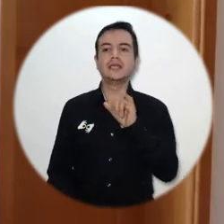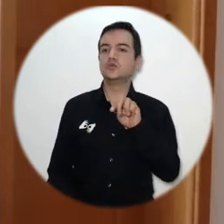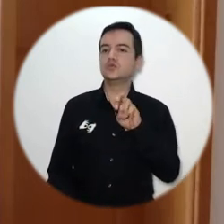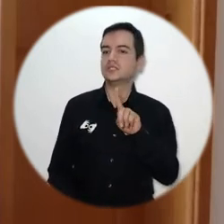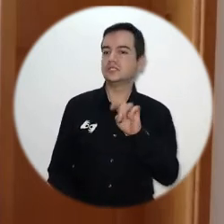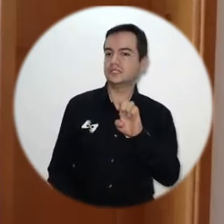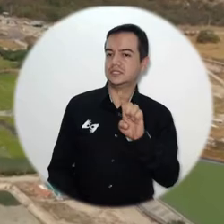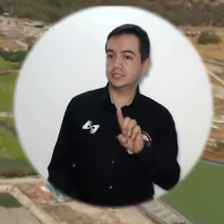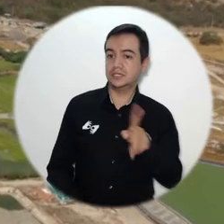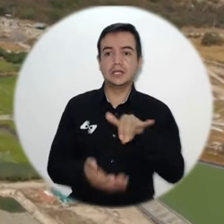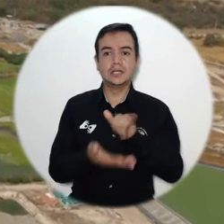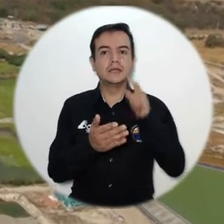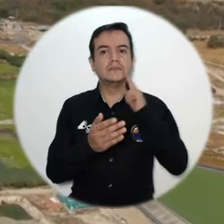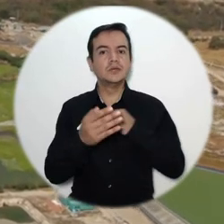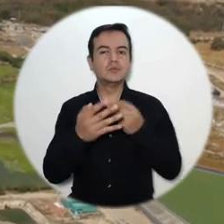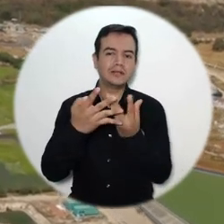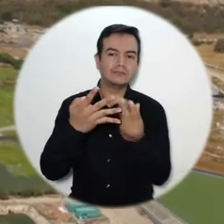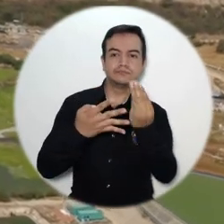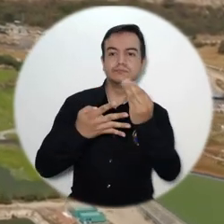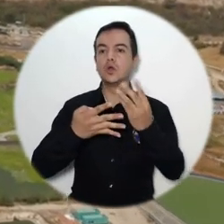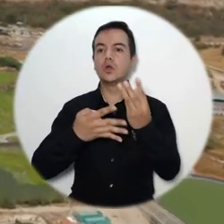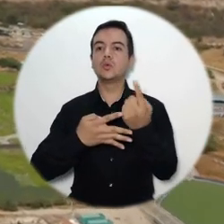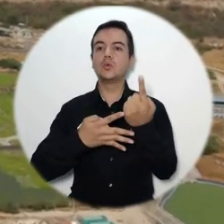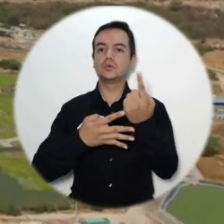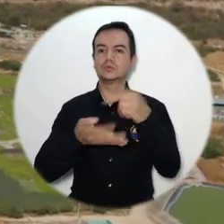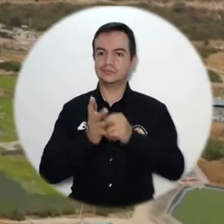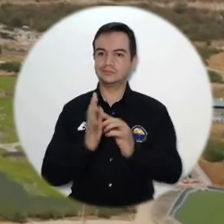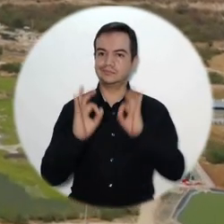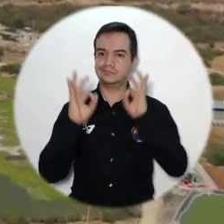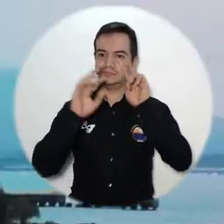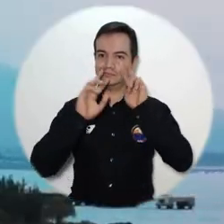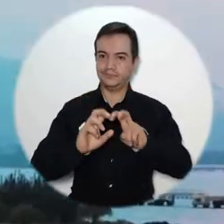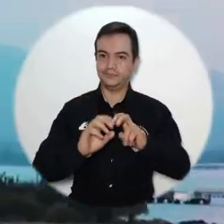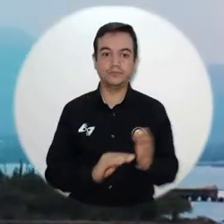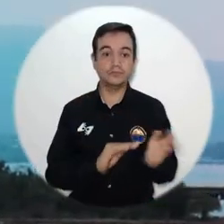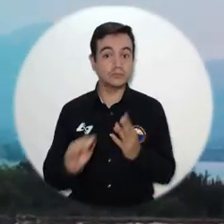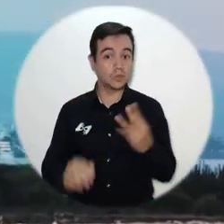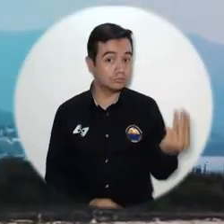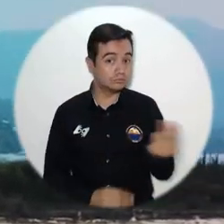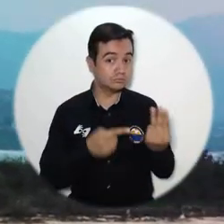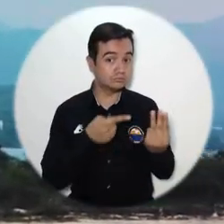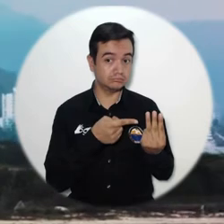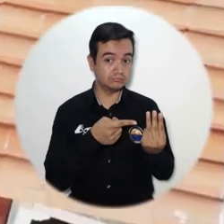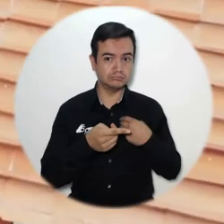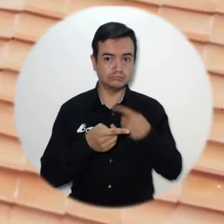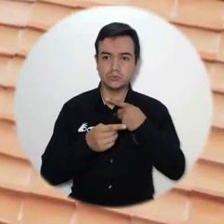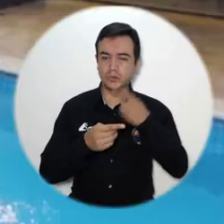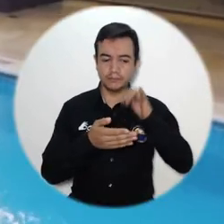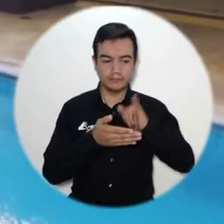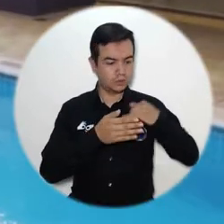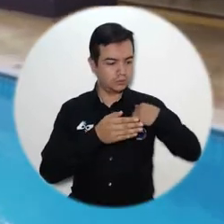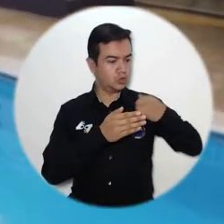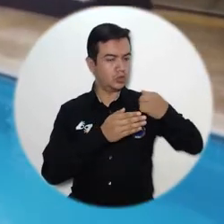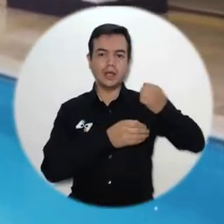temas de desarrollo. Producto de este trabajo de investigación, los docentes observaron, entre otros resultados, que desde el 2002 hasta